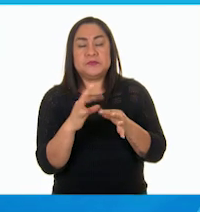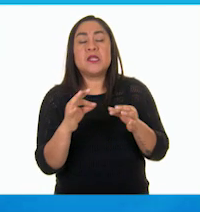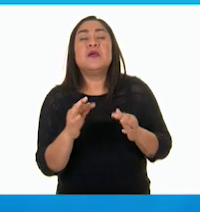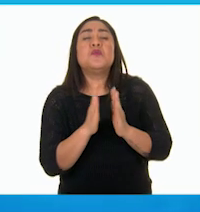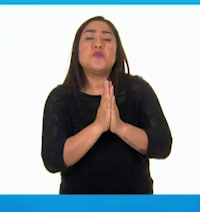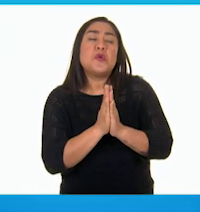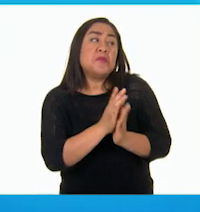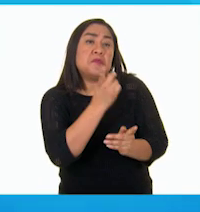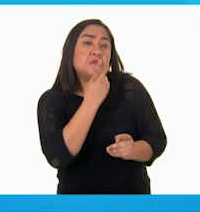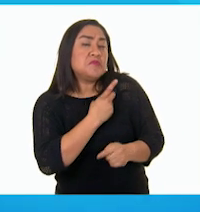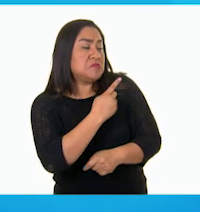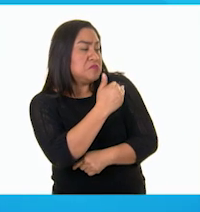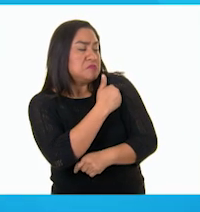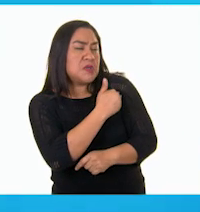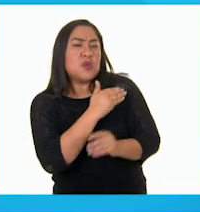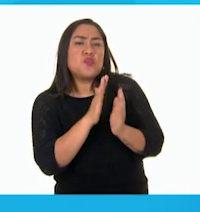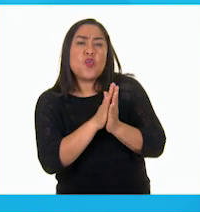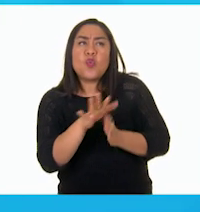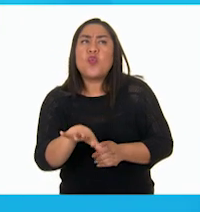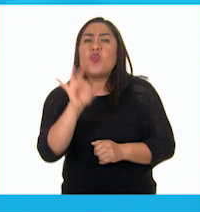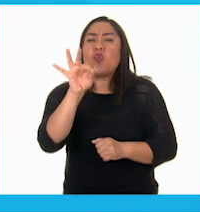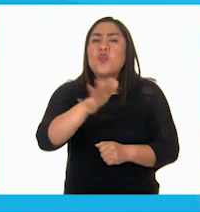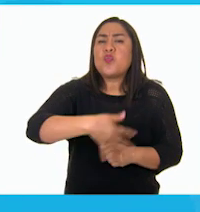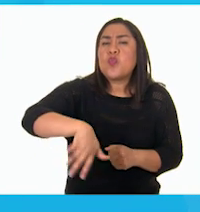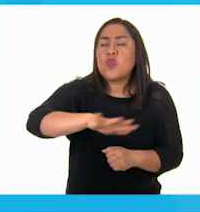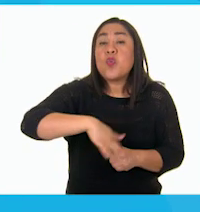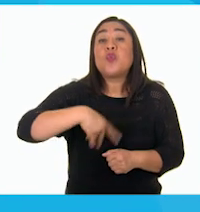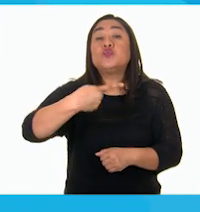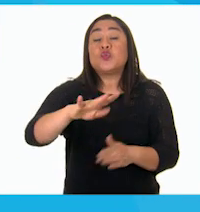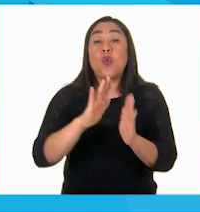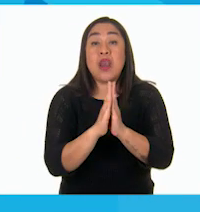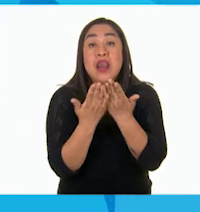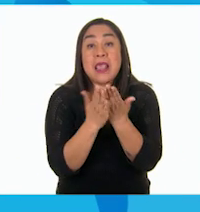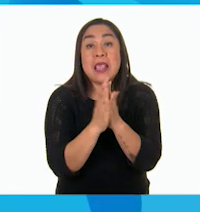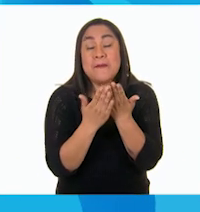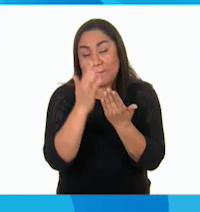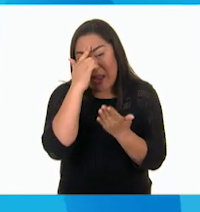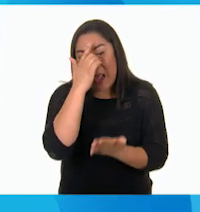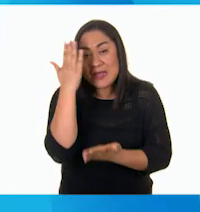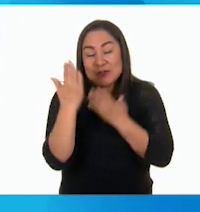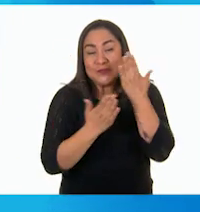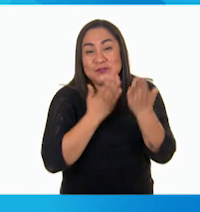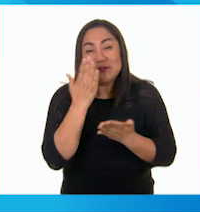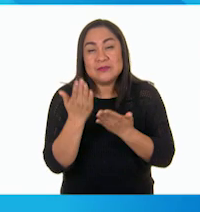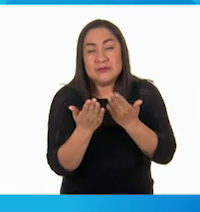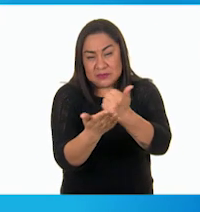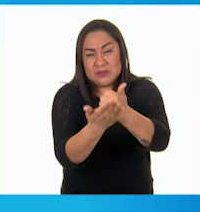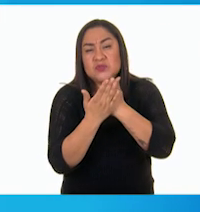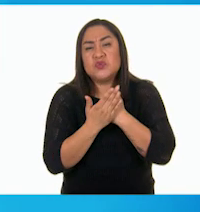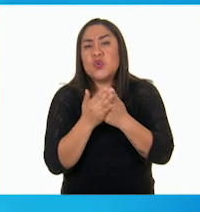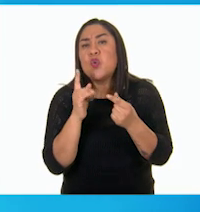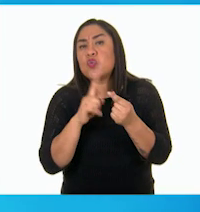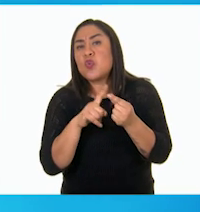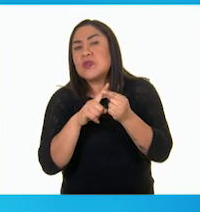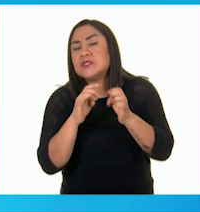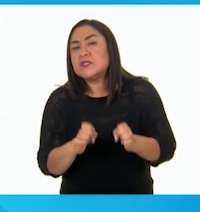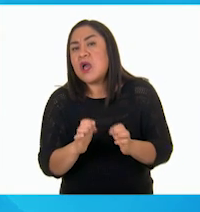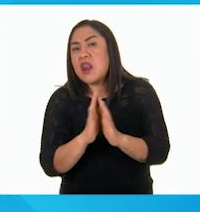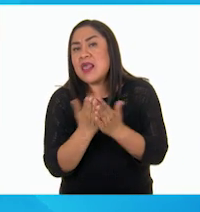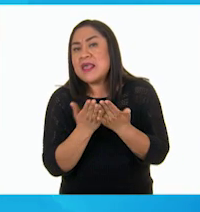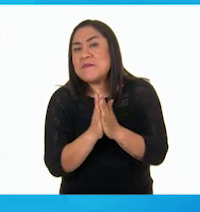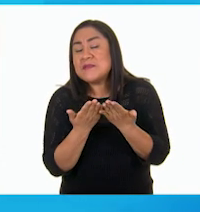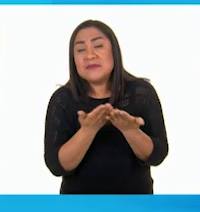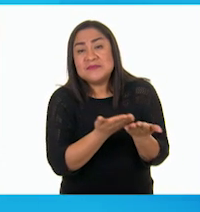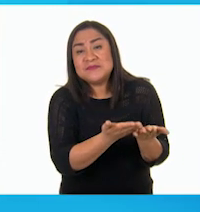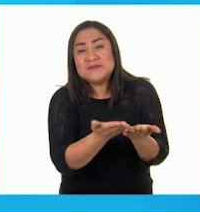pidió que le ayudemos a encontrar es su libro para estudiar. ¡Ah! ¿Nos ayudan a buscarlo, niñas y niñas, ahí en casa?